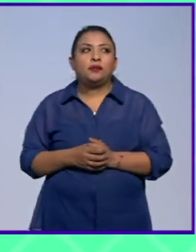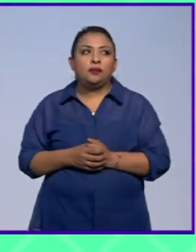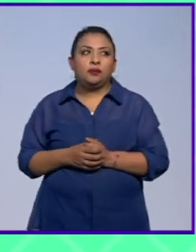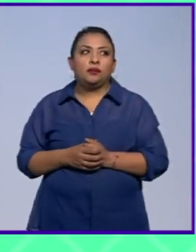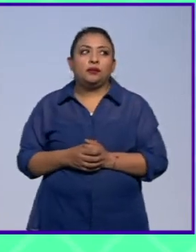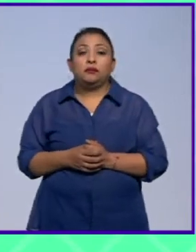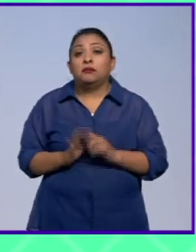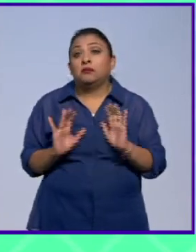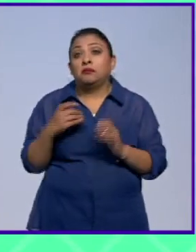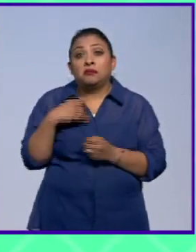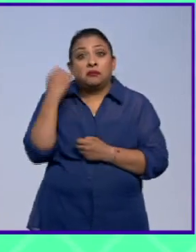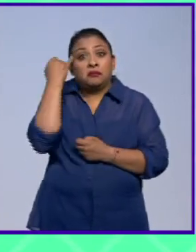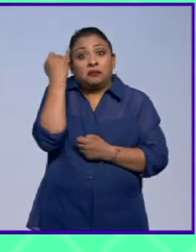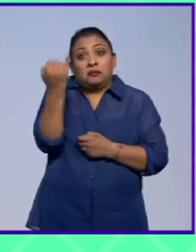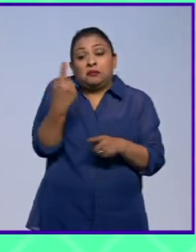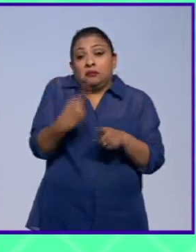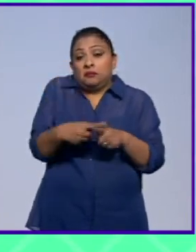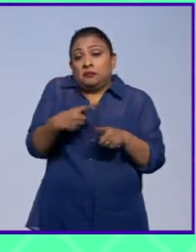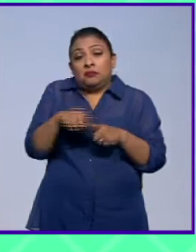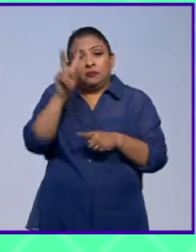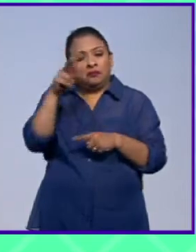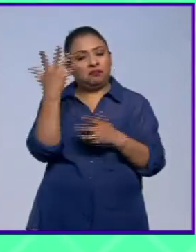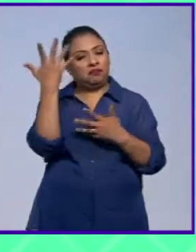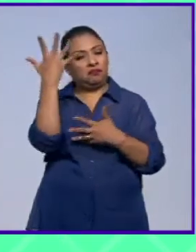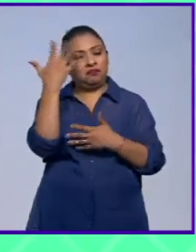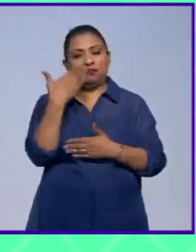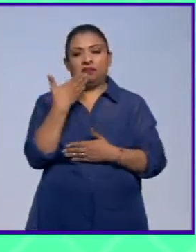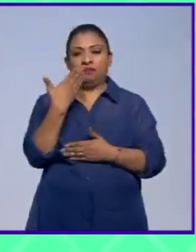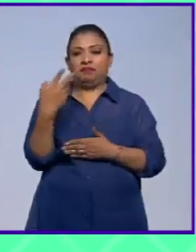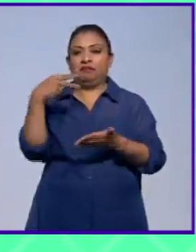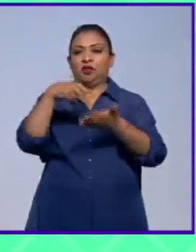quien se le haya ocurrido la idea le aplaudo de pie